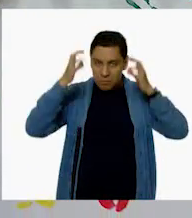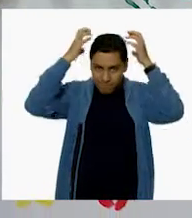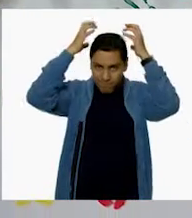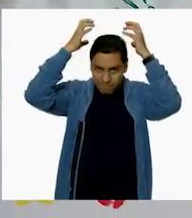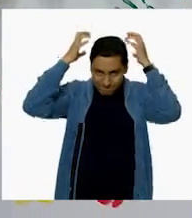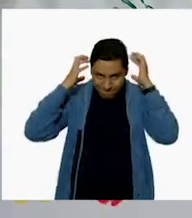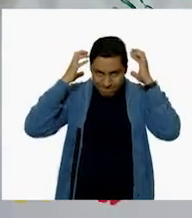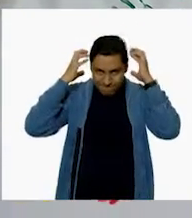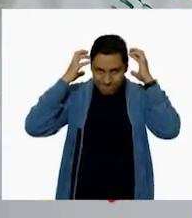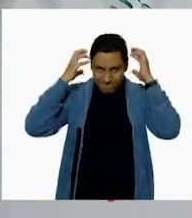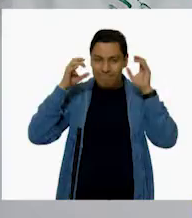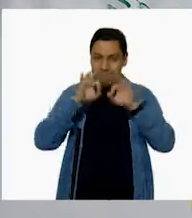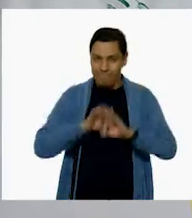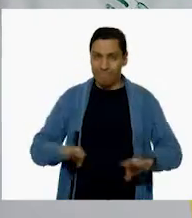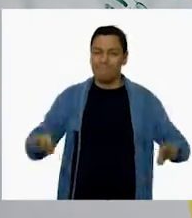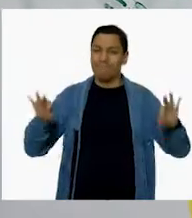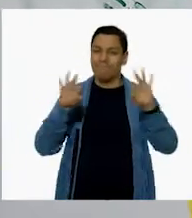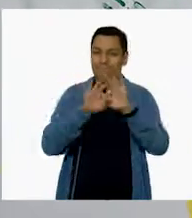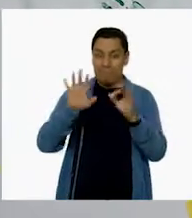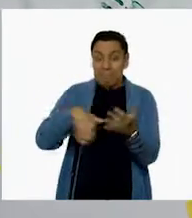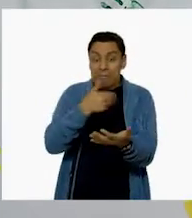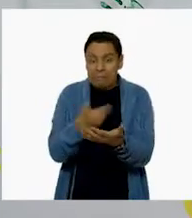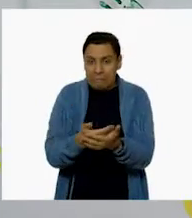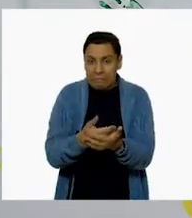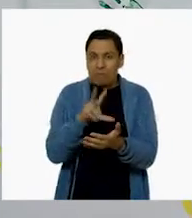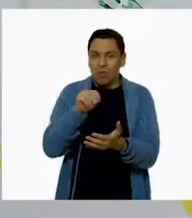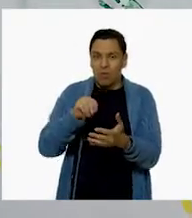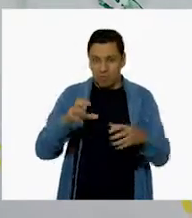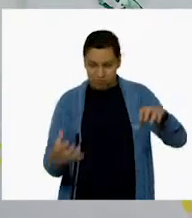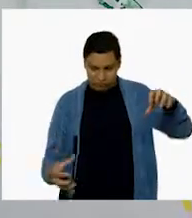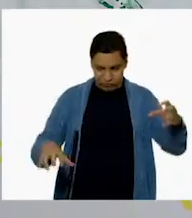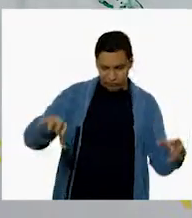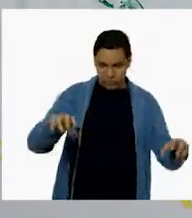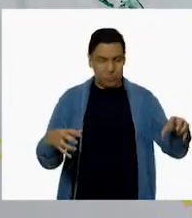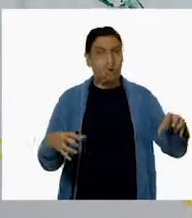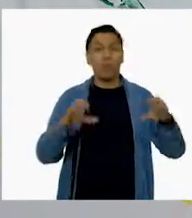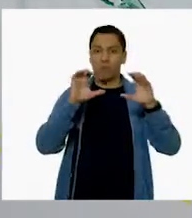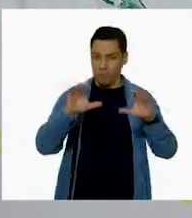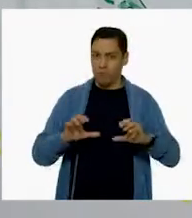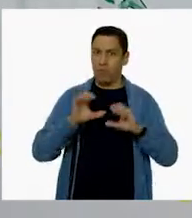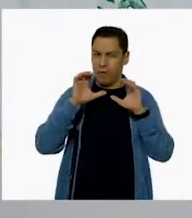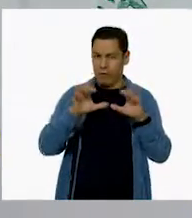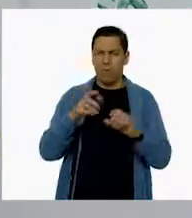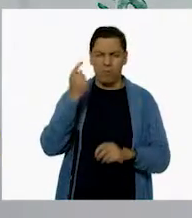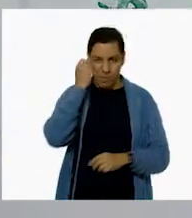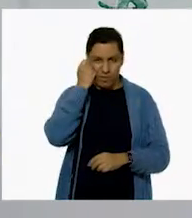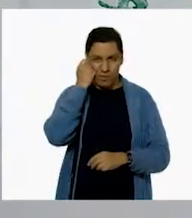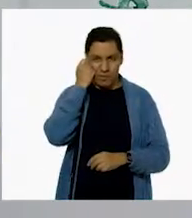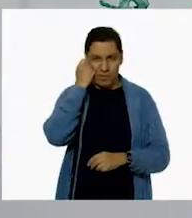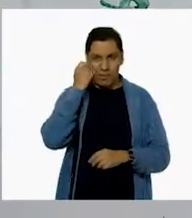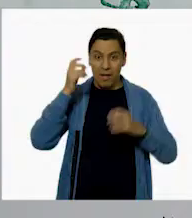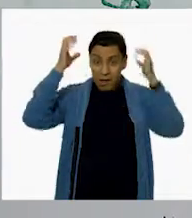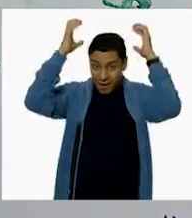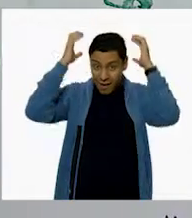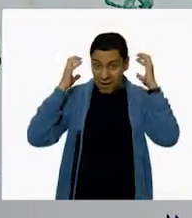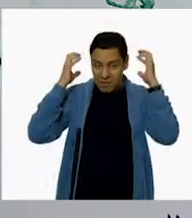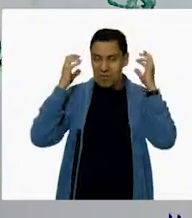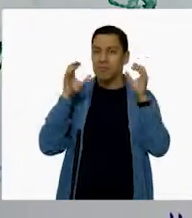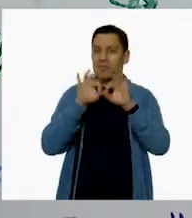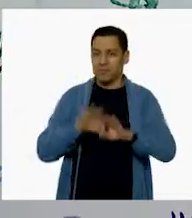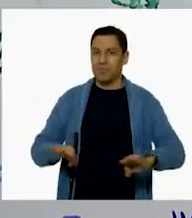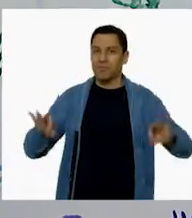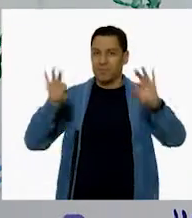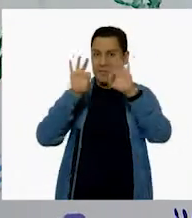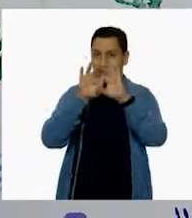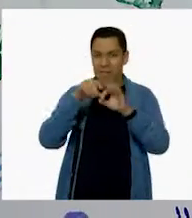protección. Sí. Y que aunque no tenga llantitas, tenemos que cuidarnos. Aquí Jana nos enseña que ponerse el casco es muy